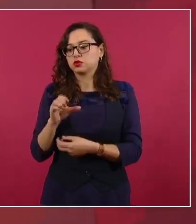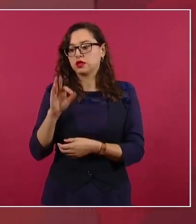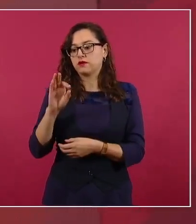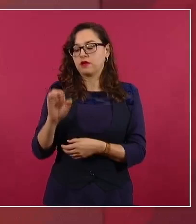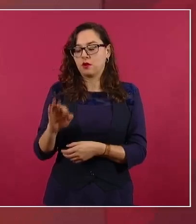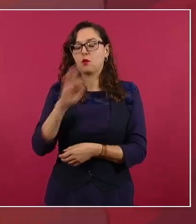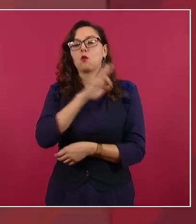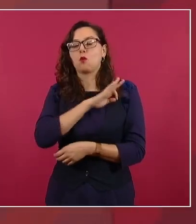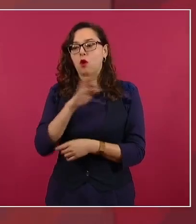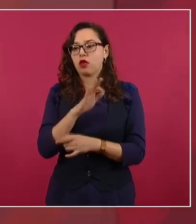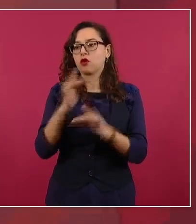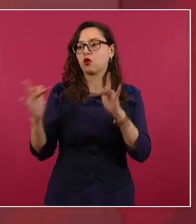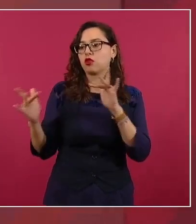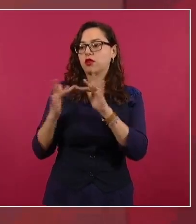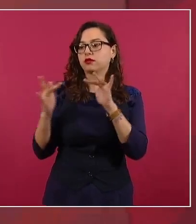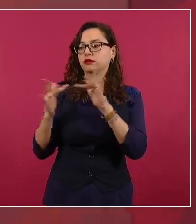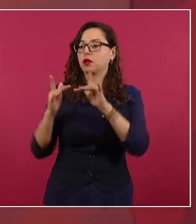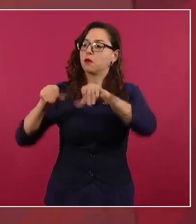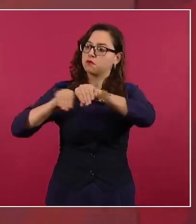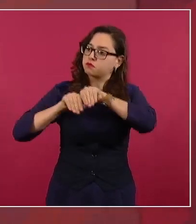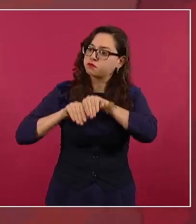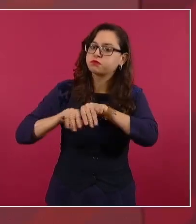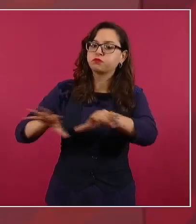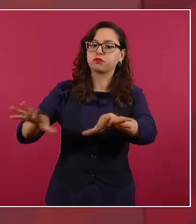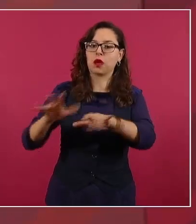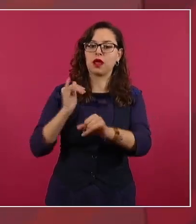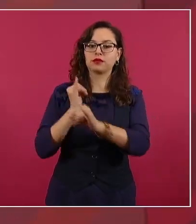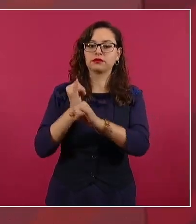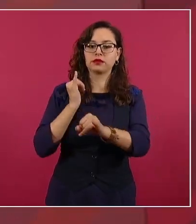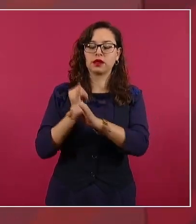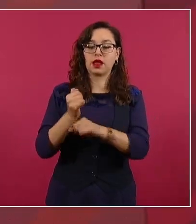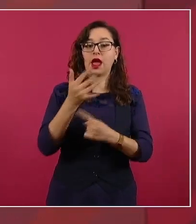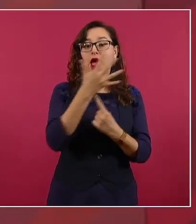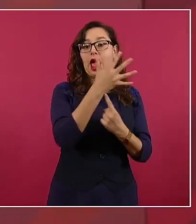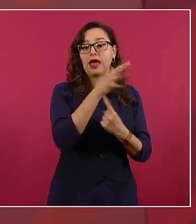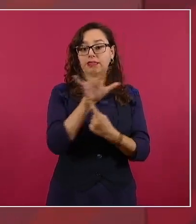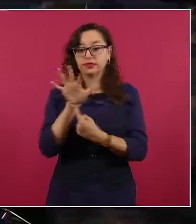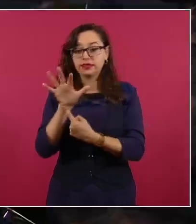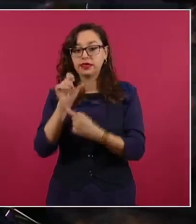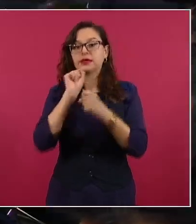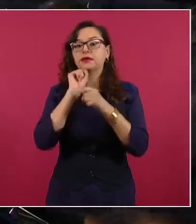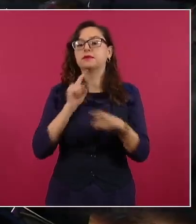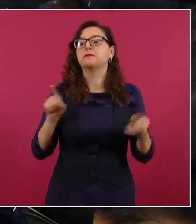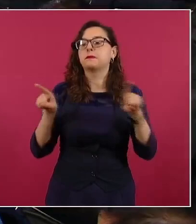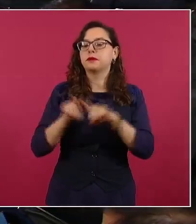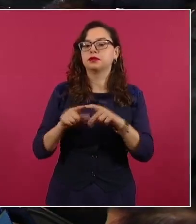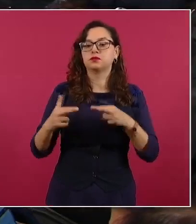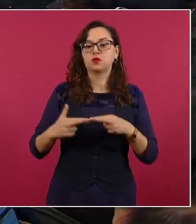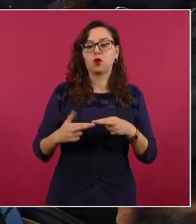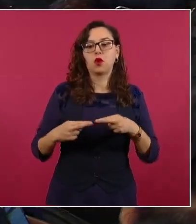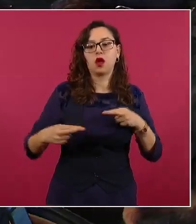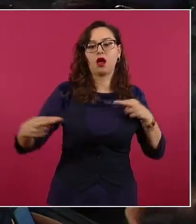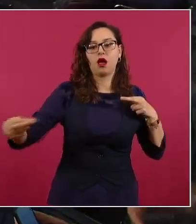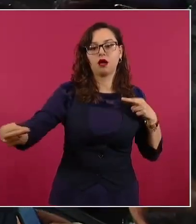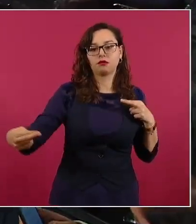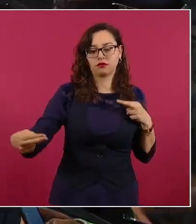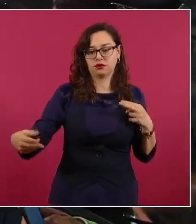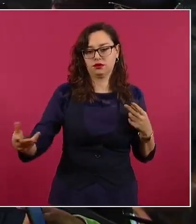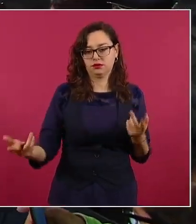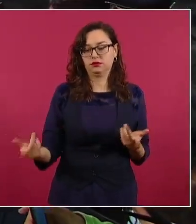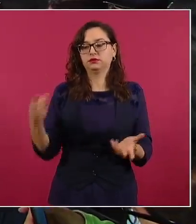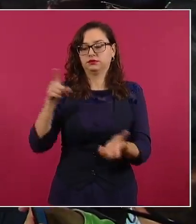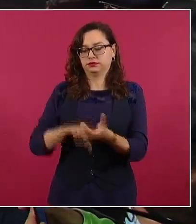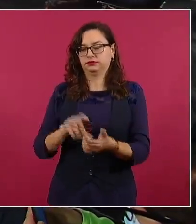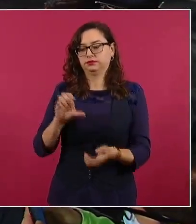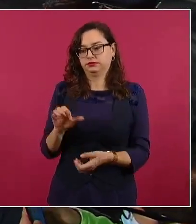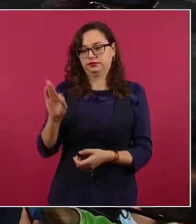óptica de la Comisión Federal de Electricidad y también esta